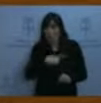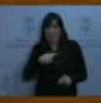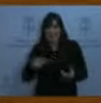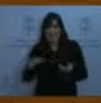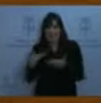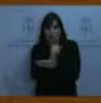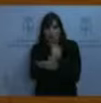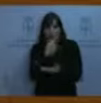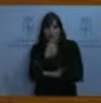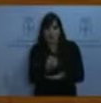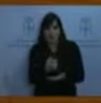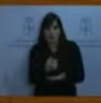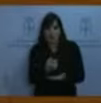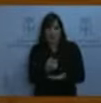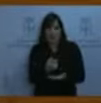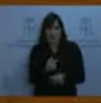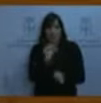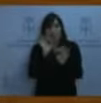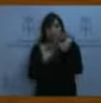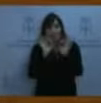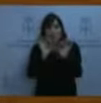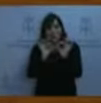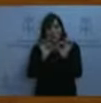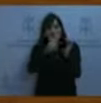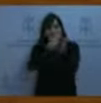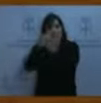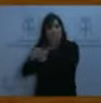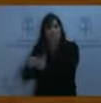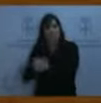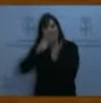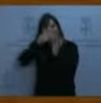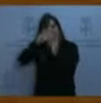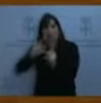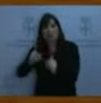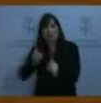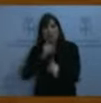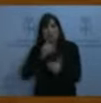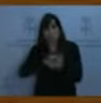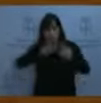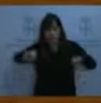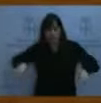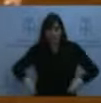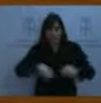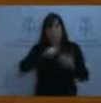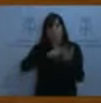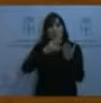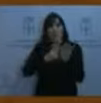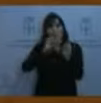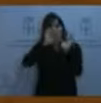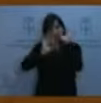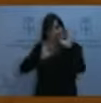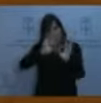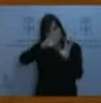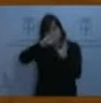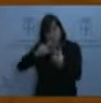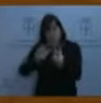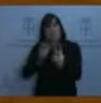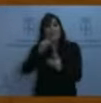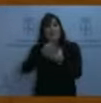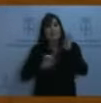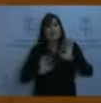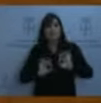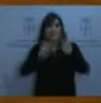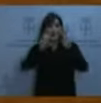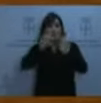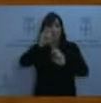sucesivas actualizaciones, tanto de la metodología del cupo como en el caso concreto del tema del IVA, y, por tanto, pedían